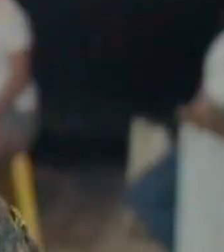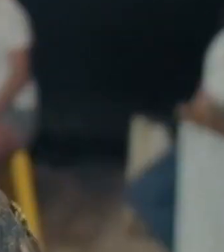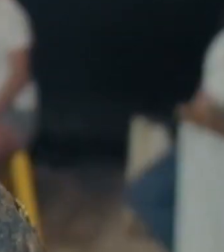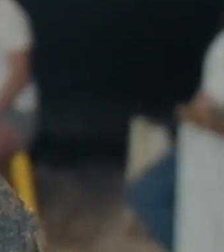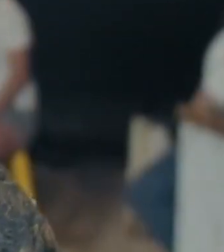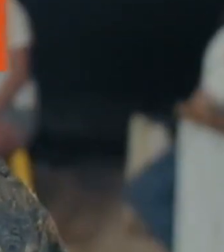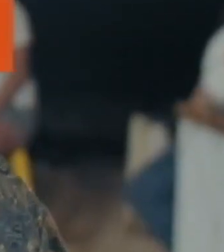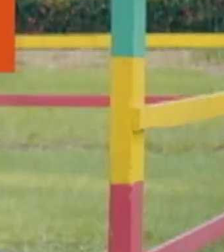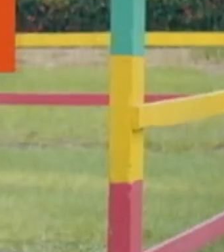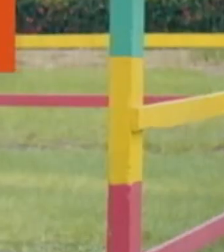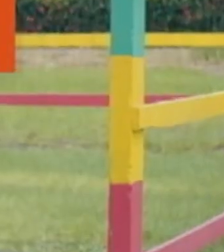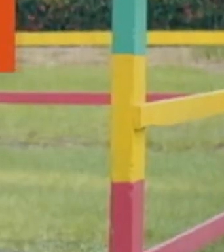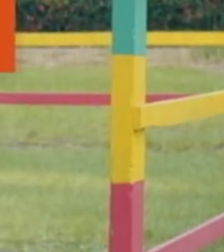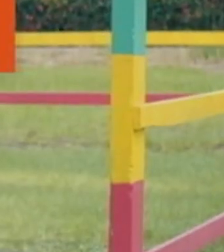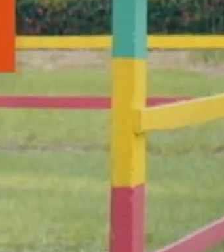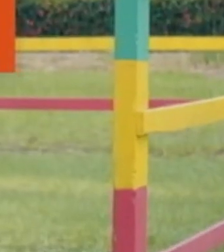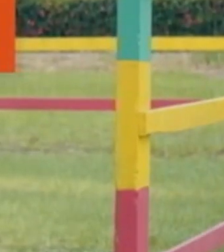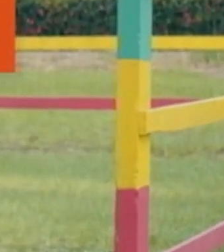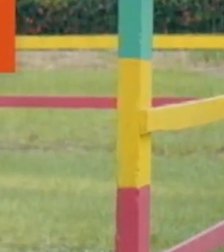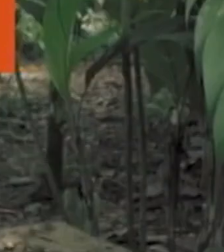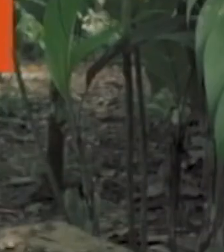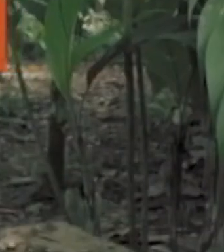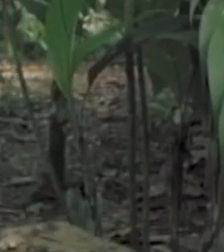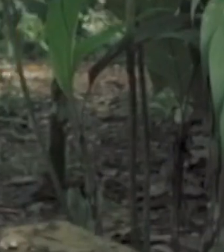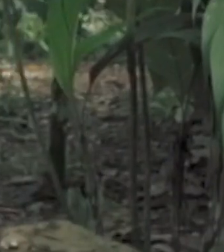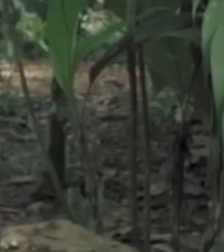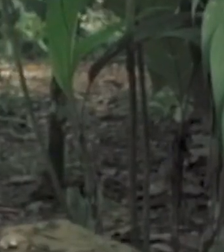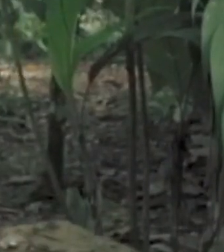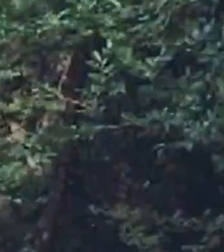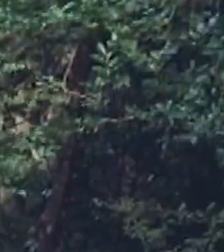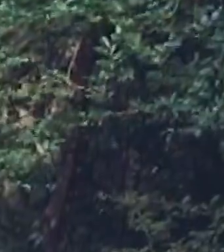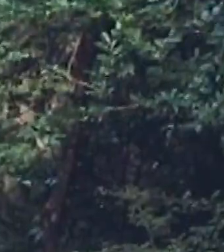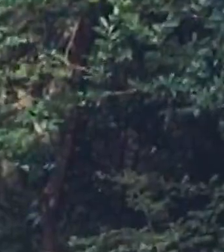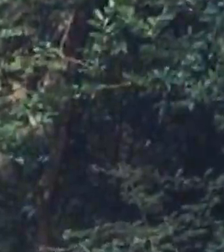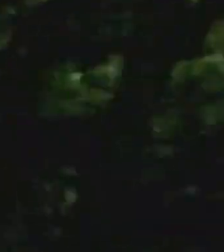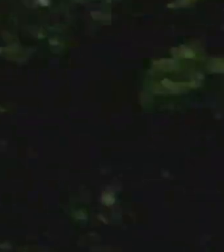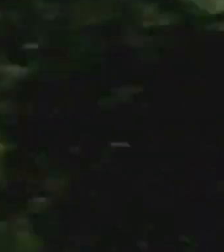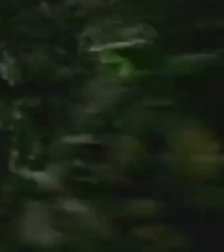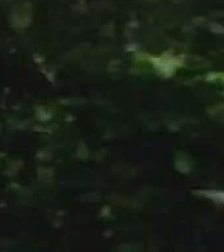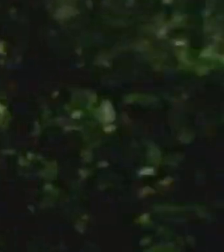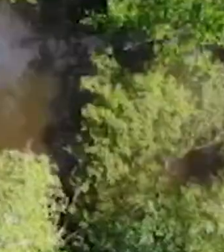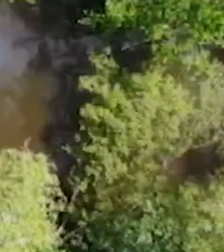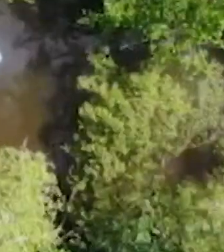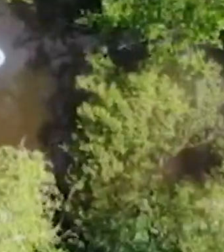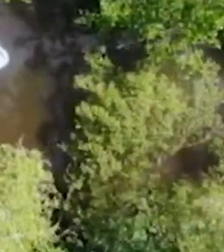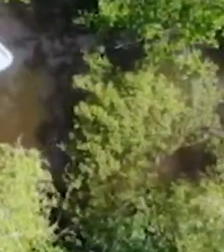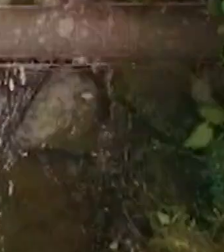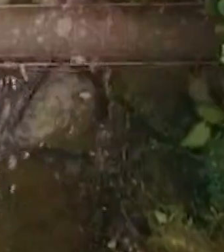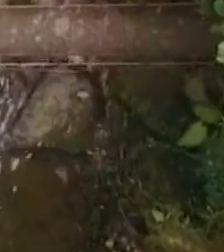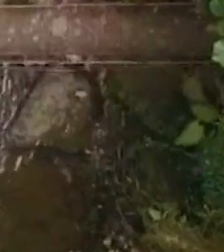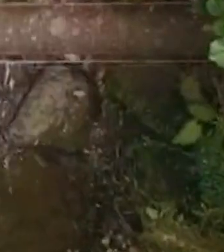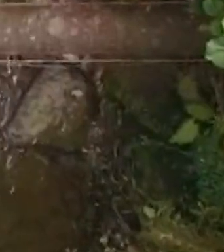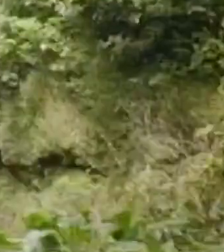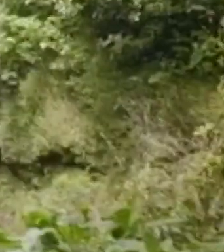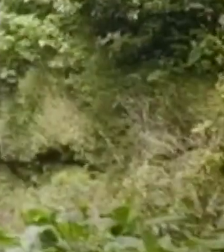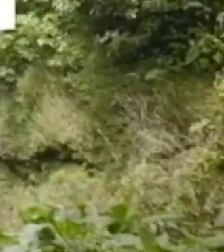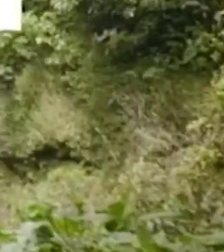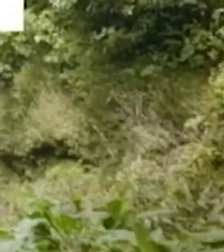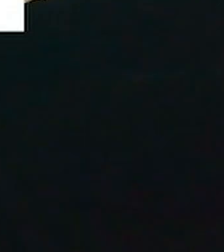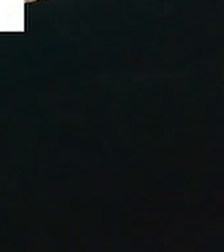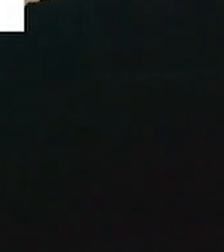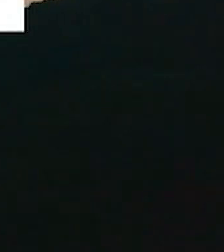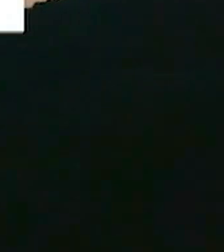Rica turistea porque te hace feliz pero sobre todo turistea por Costa Rica entre todos cuidémonos juntos